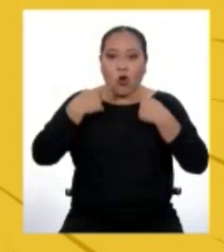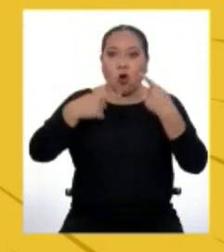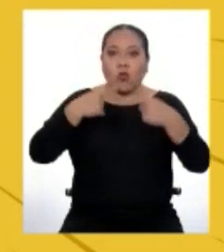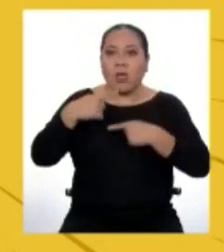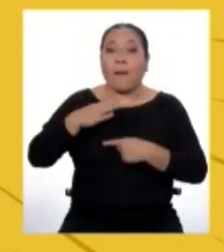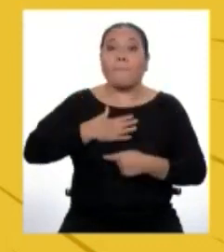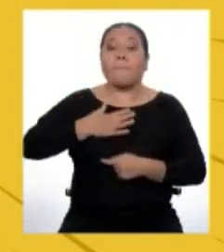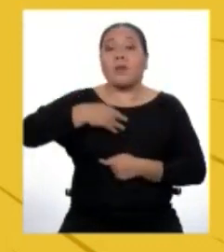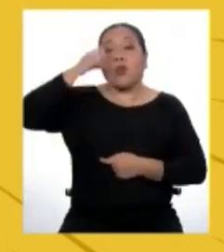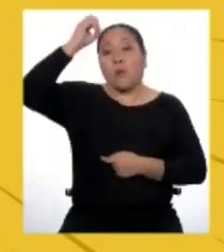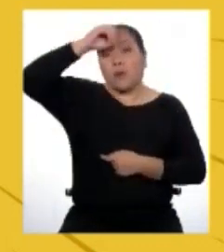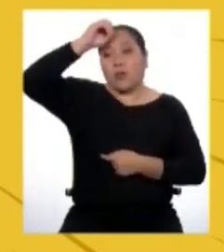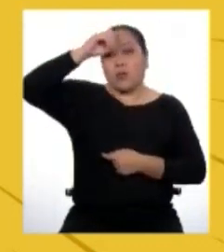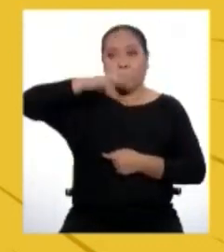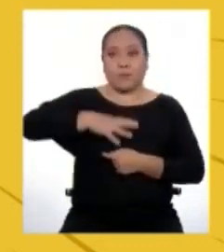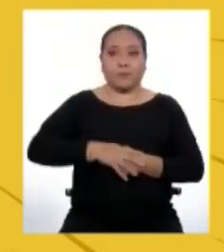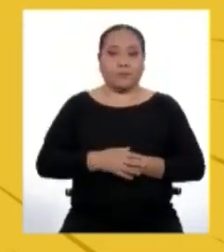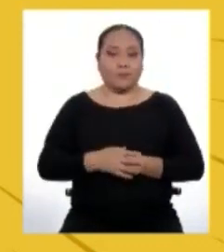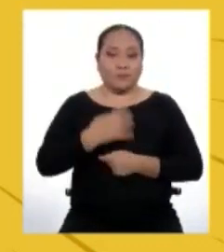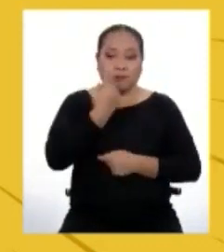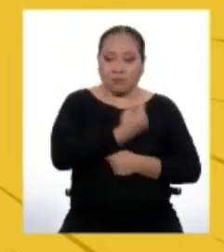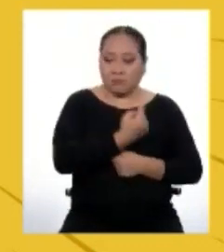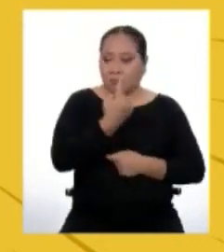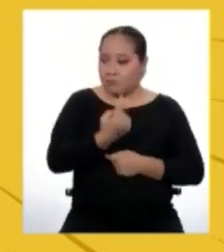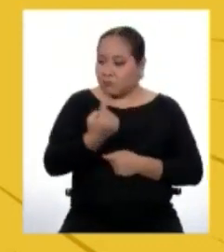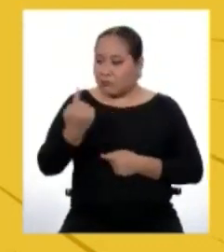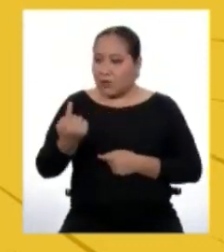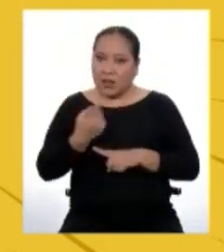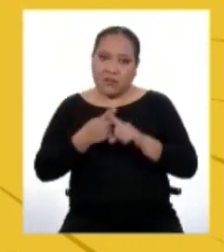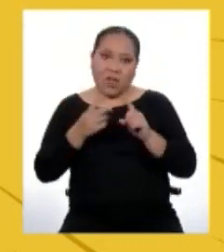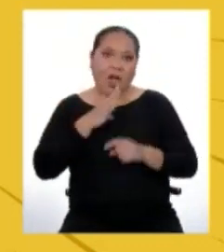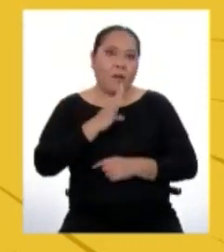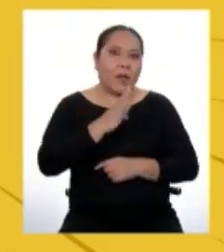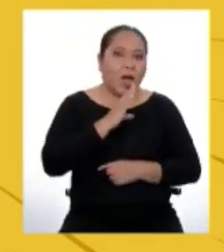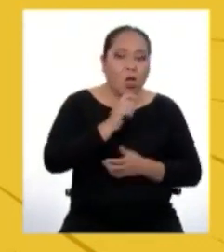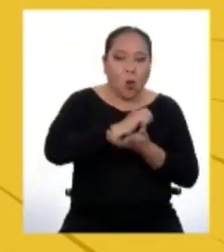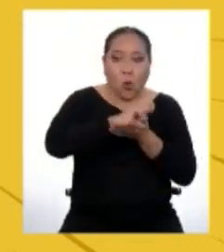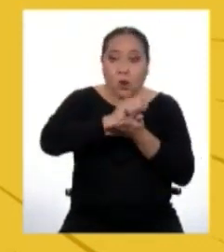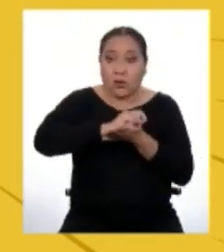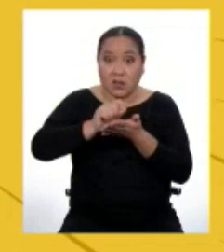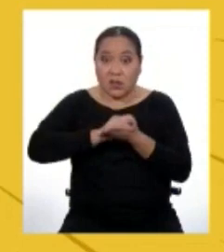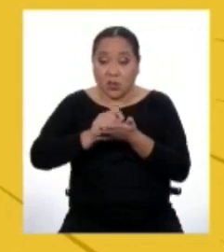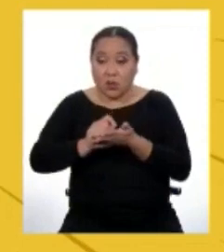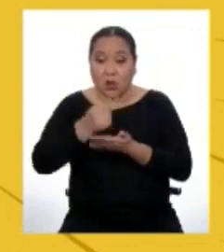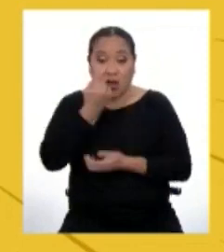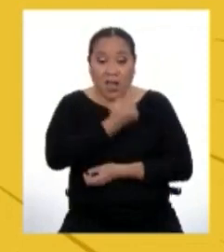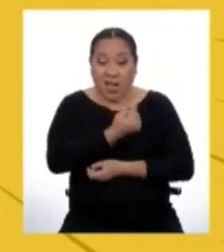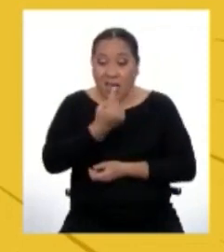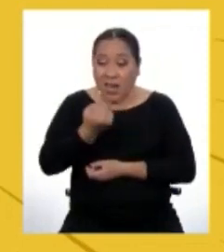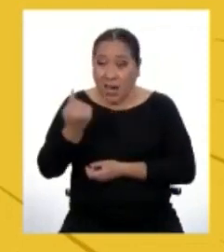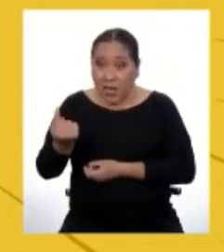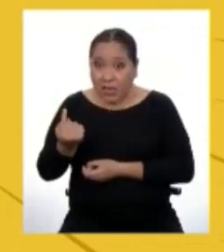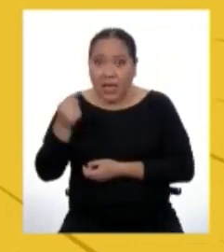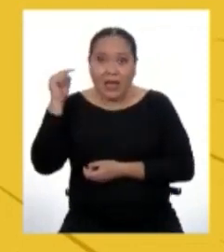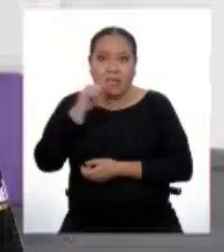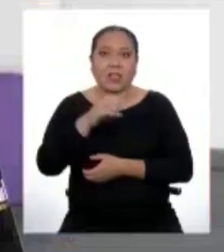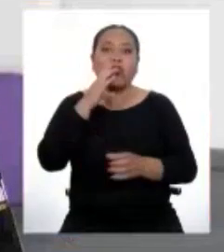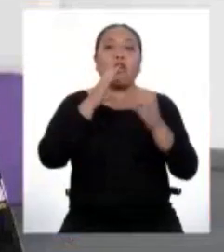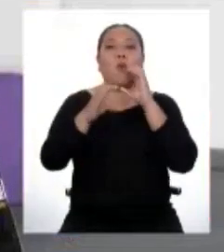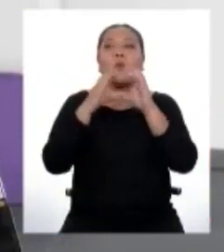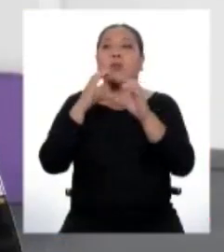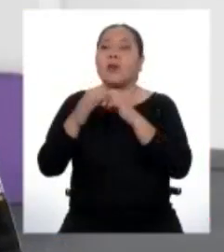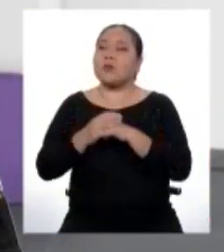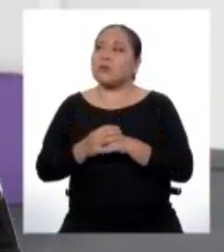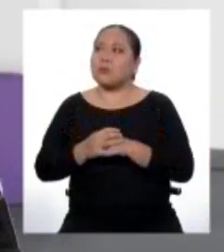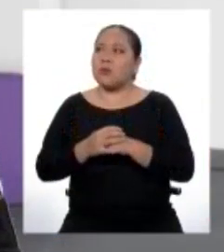punto de vista, ya sea por medios orales o escritos. En todos esos casos, nos estamos comunicando.